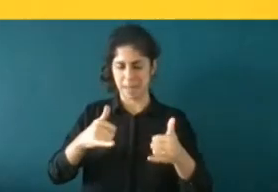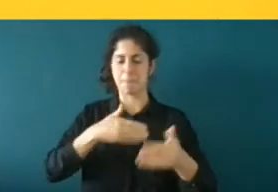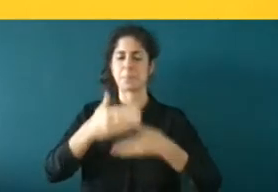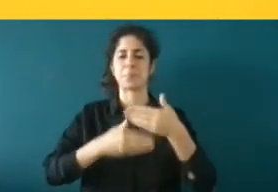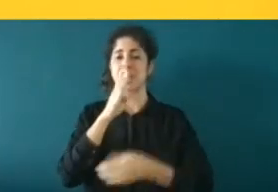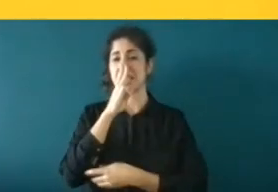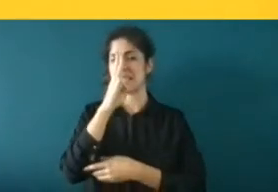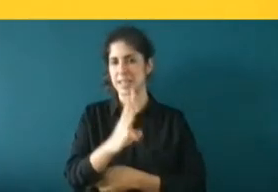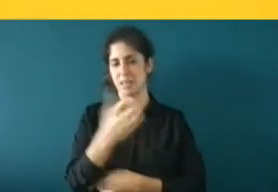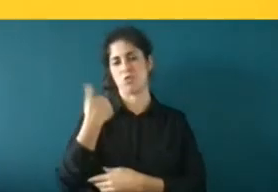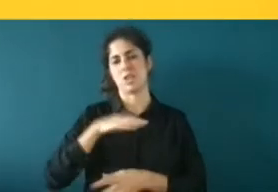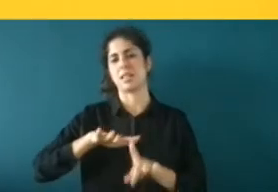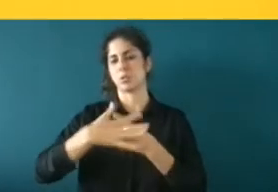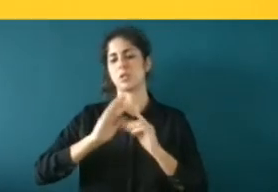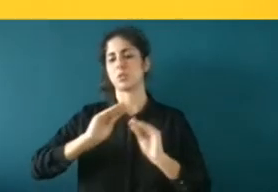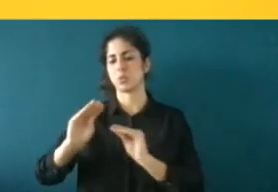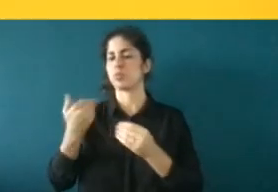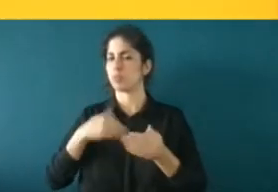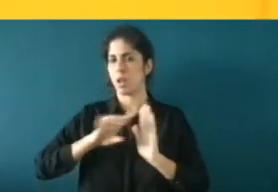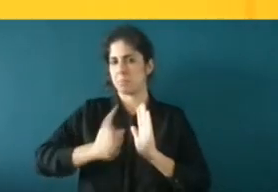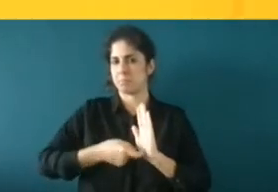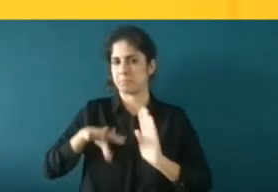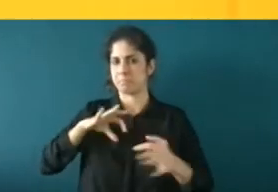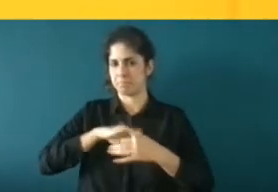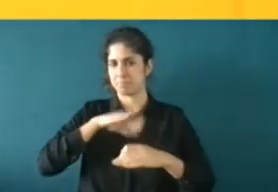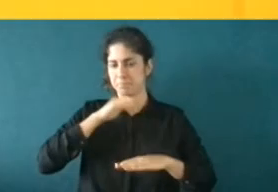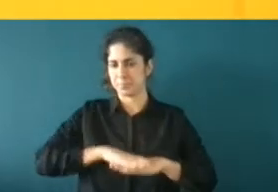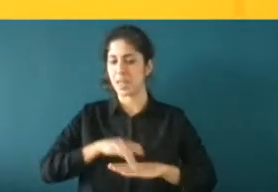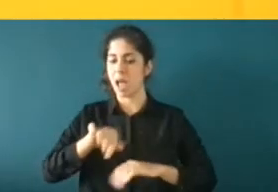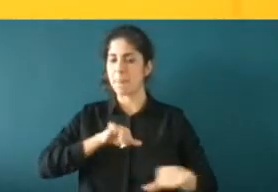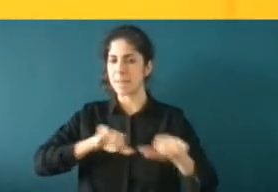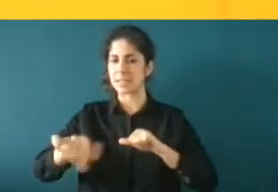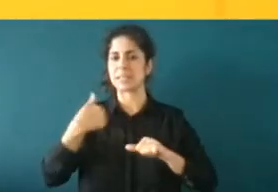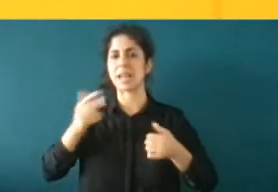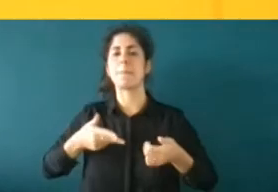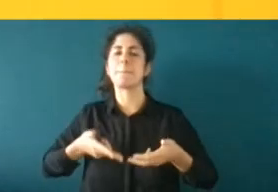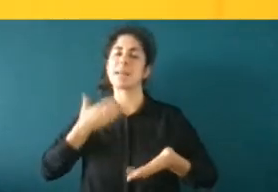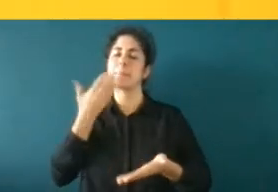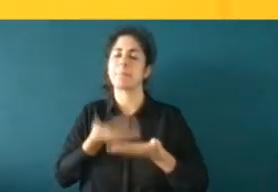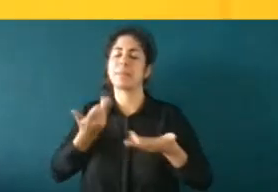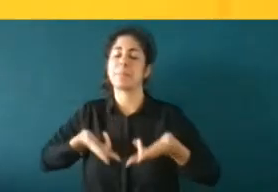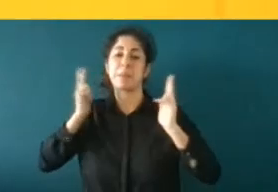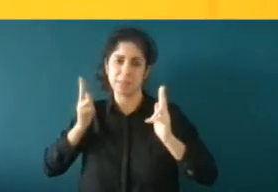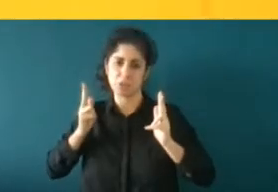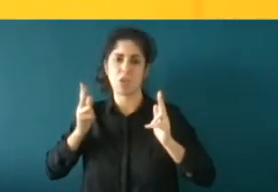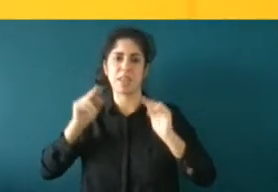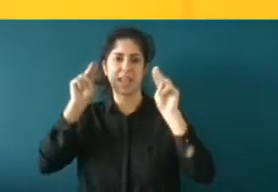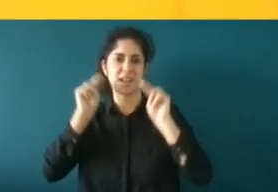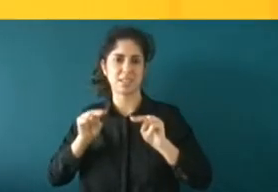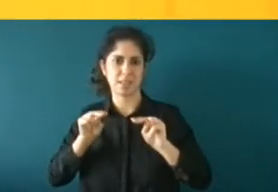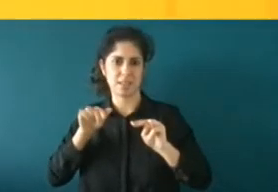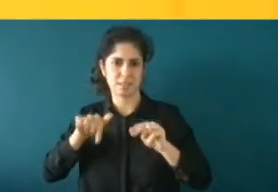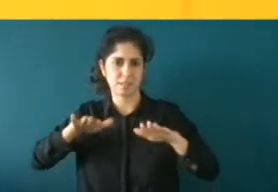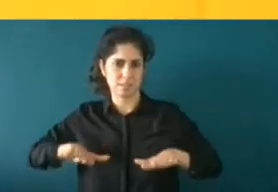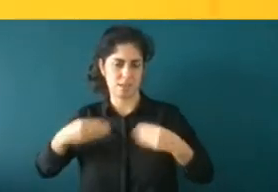a partir de ese momento obtienen un permiso de residencia un permiso de residencia con el que pueden trabajar con el que tienen